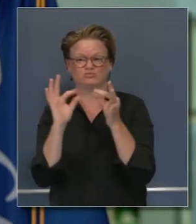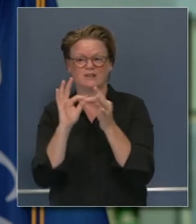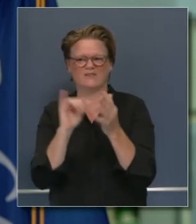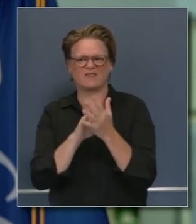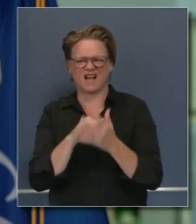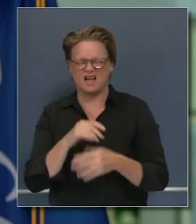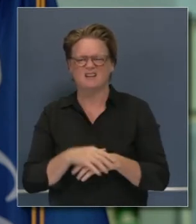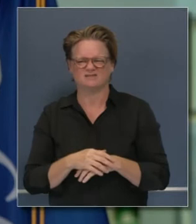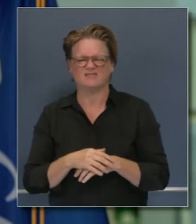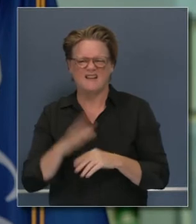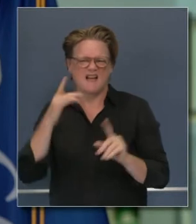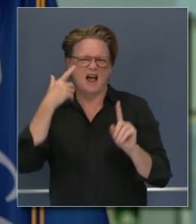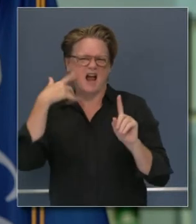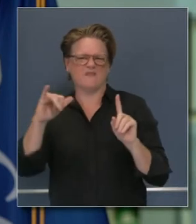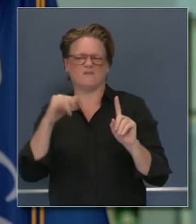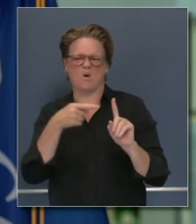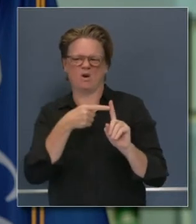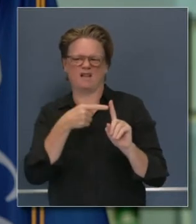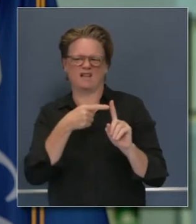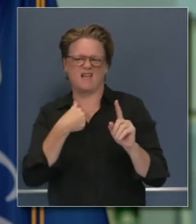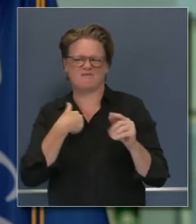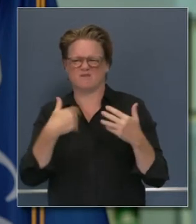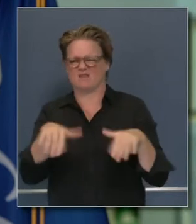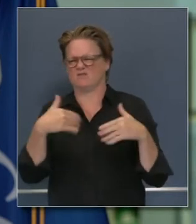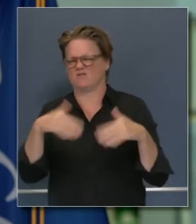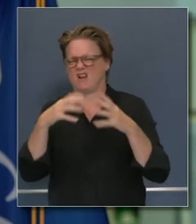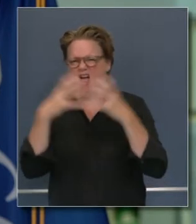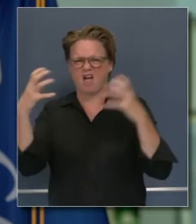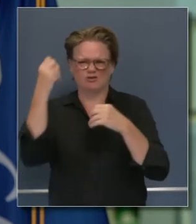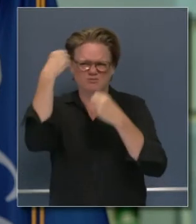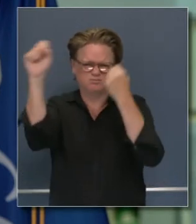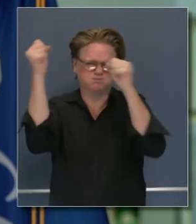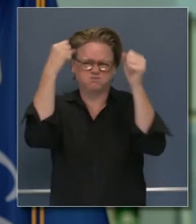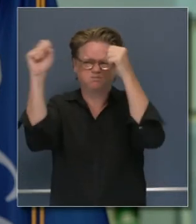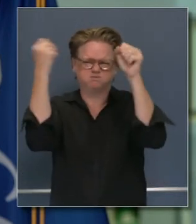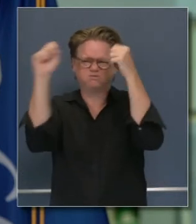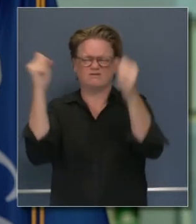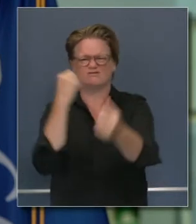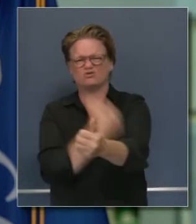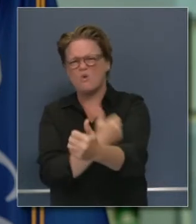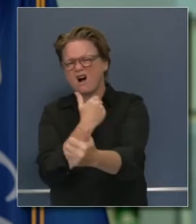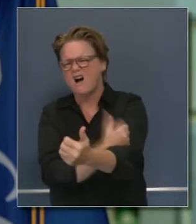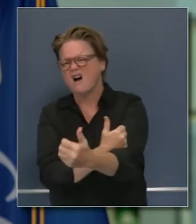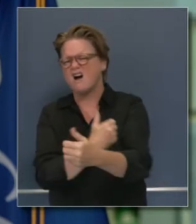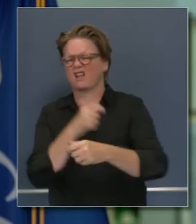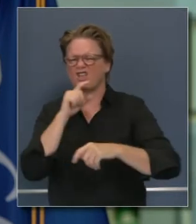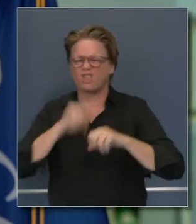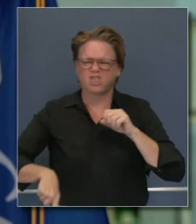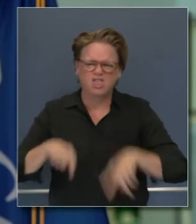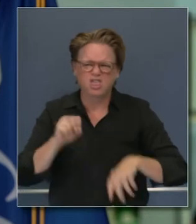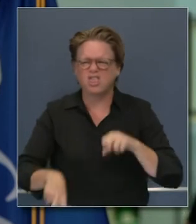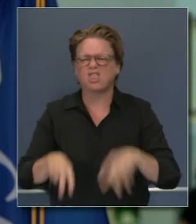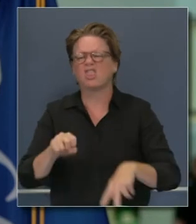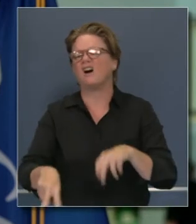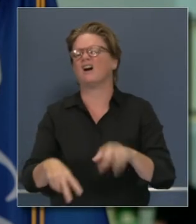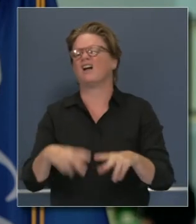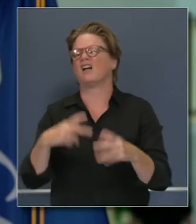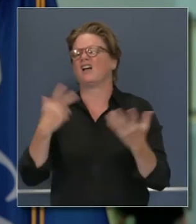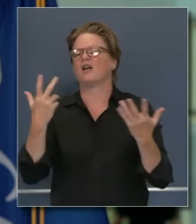esposa tiene se ha convertido como un lugar para drogadictos donde haya